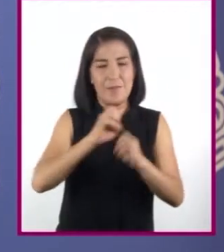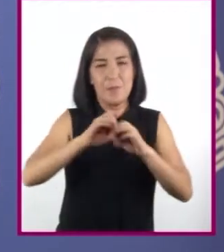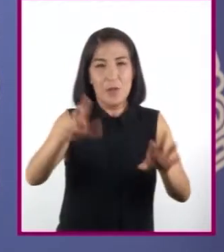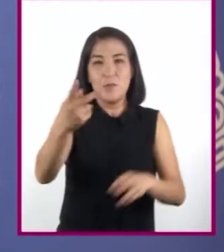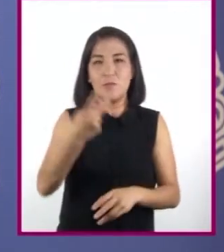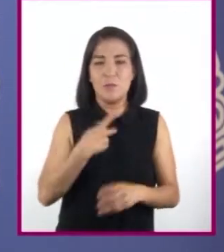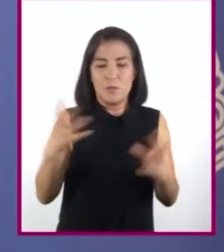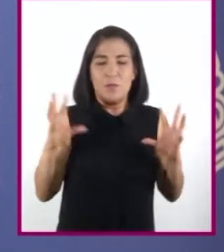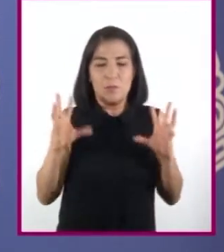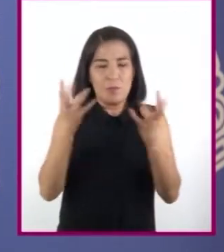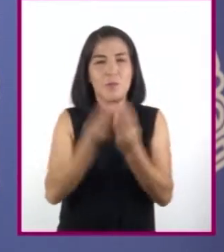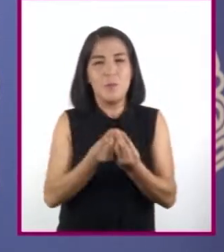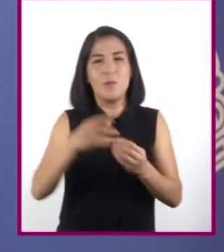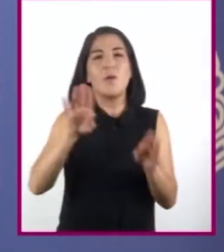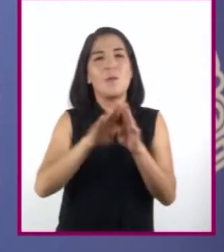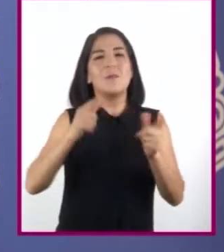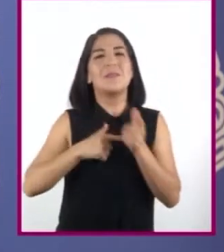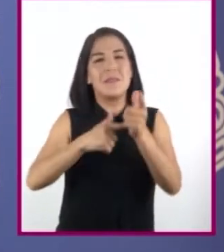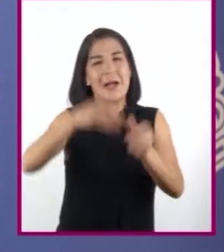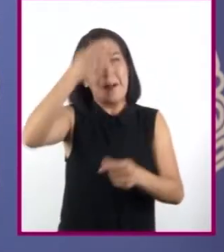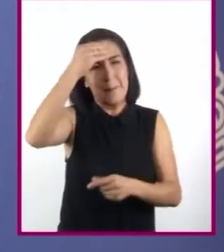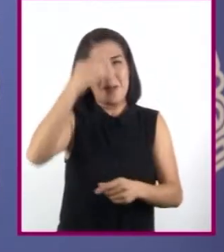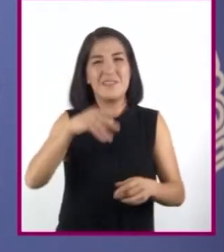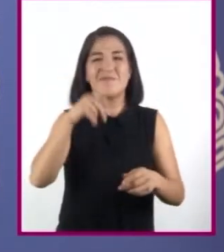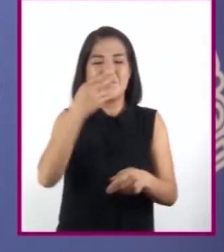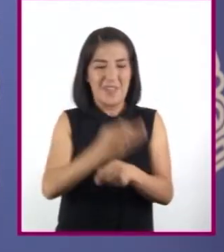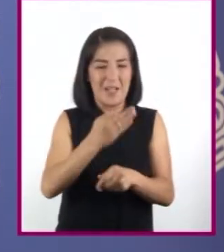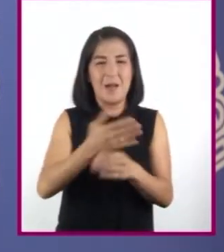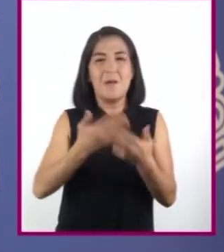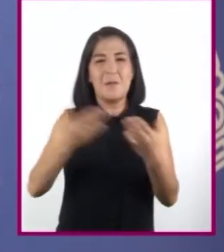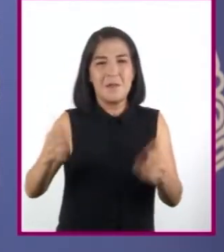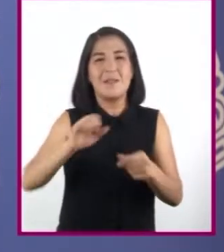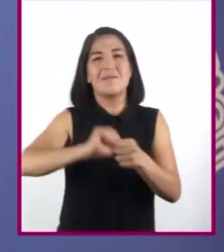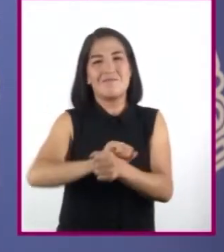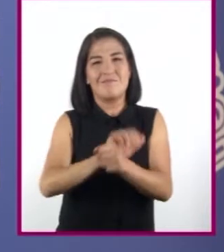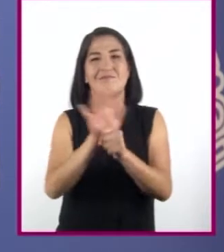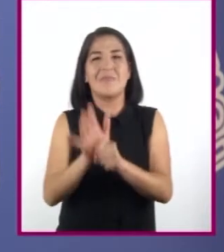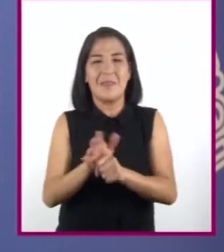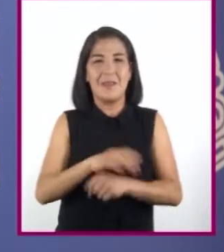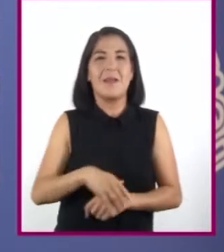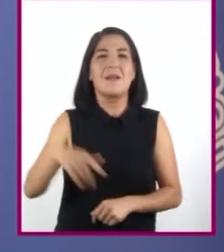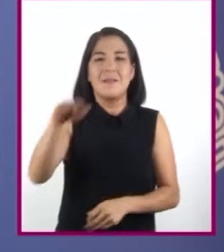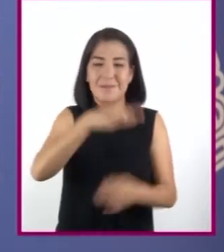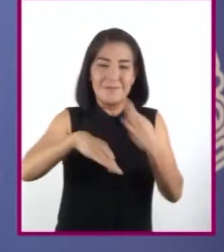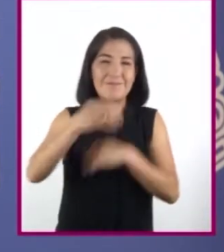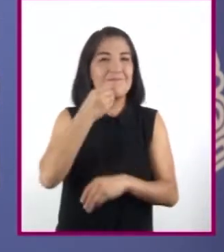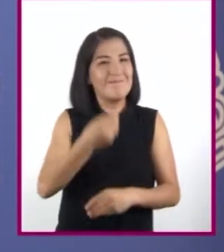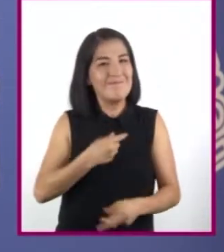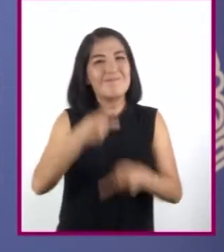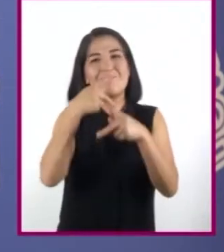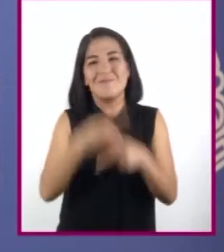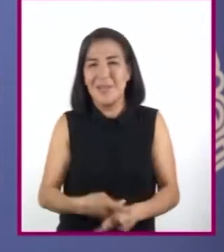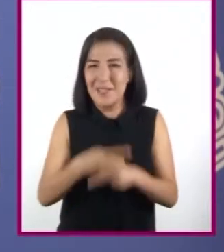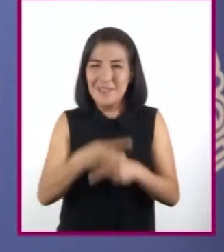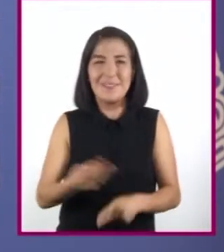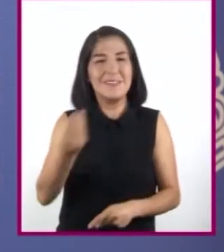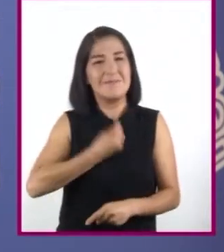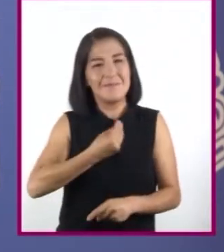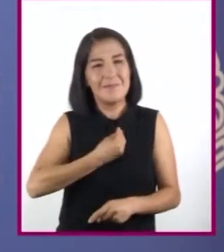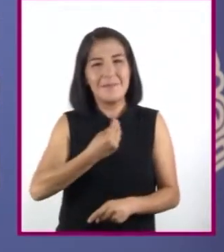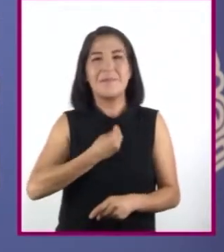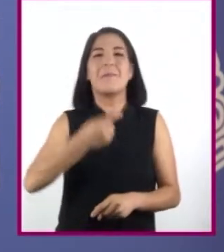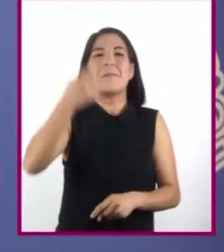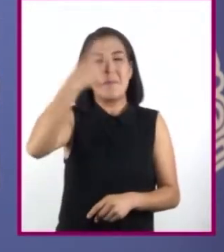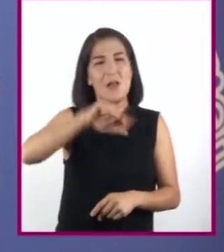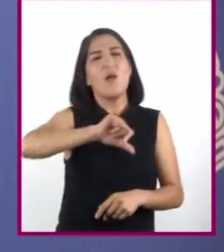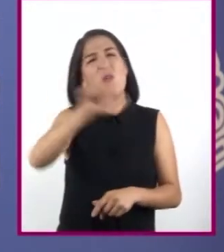juntos podamos seguir aprendiendo en este periodo de contingencia, en el que hemos aumentado nuestra paciencia y tolerancia, además de conocer otras